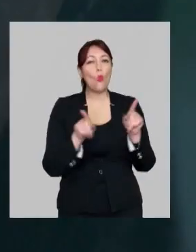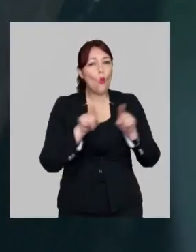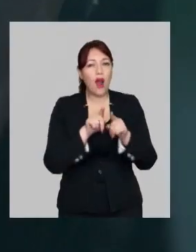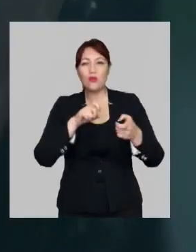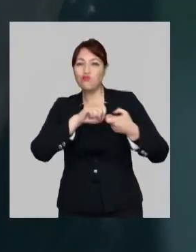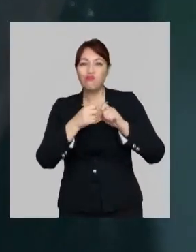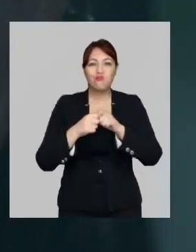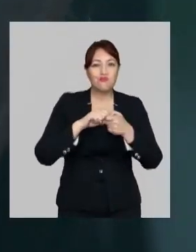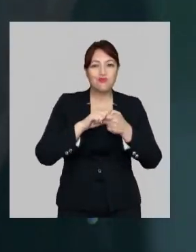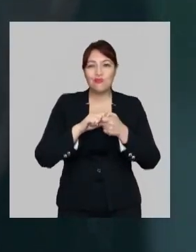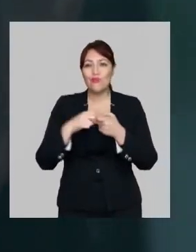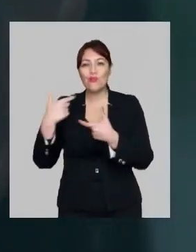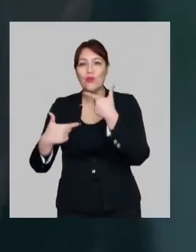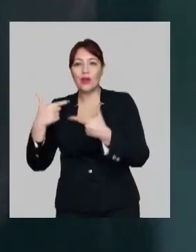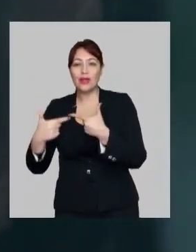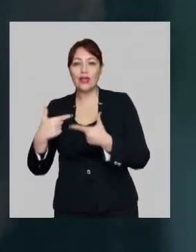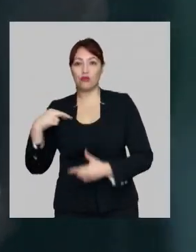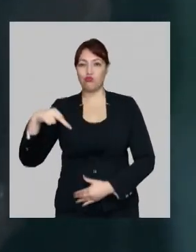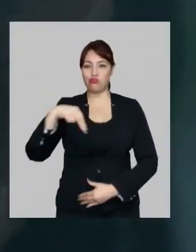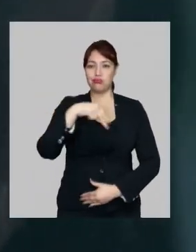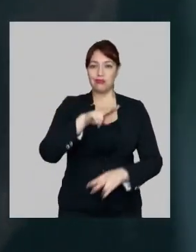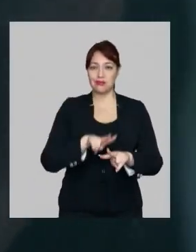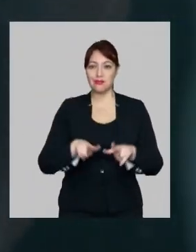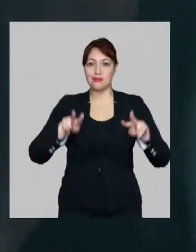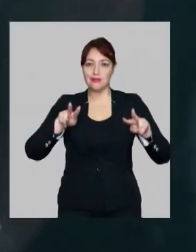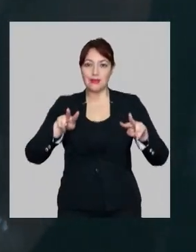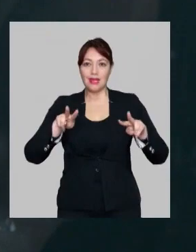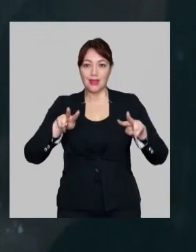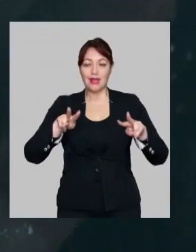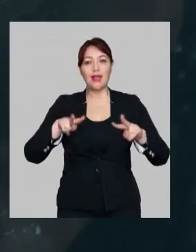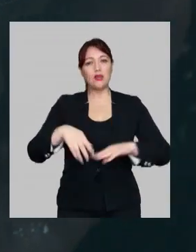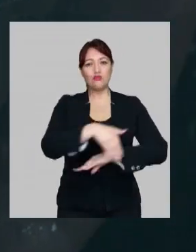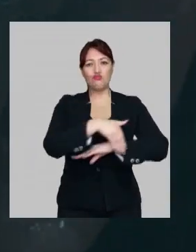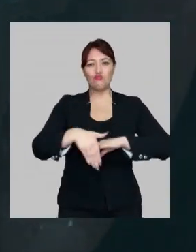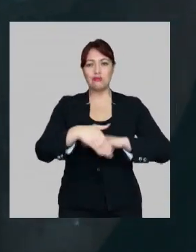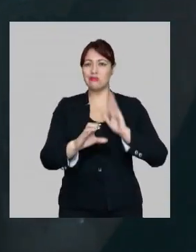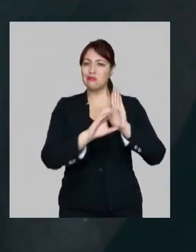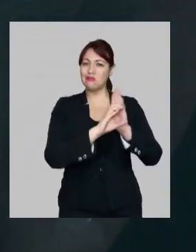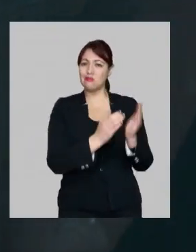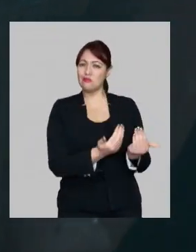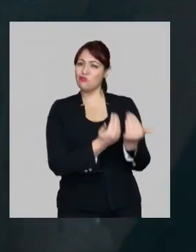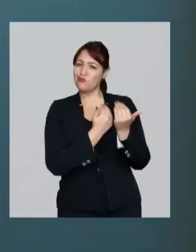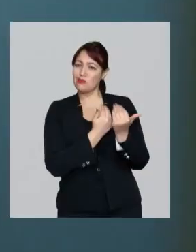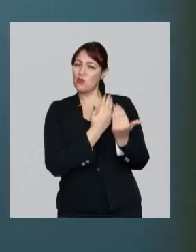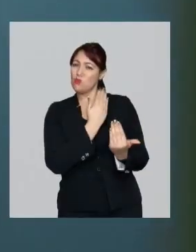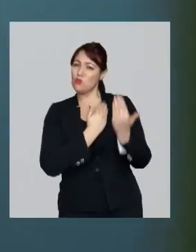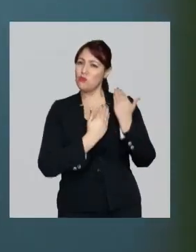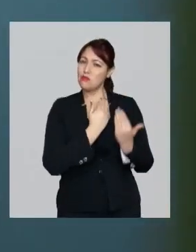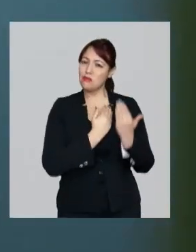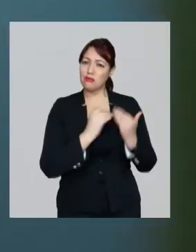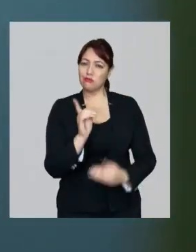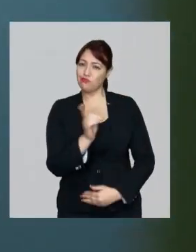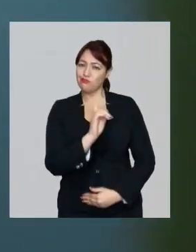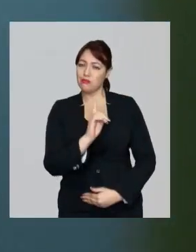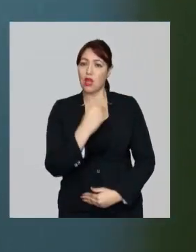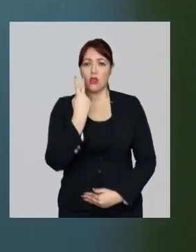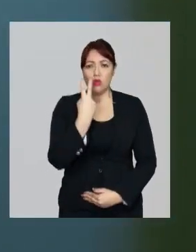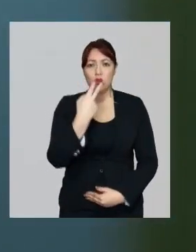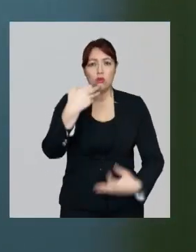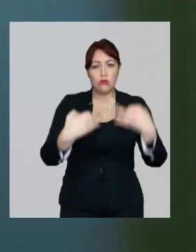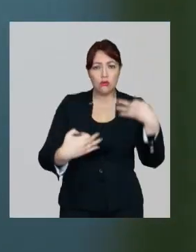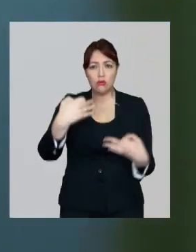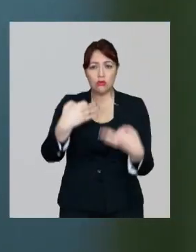Quiero caminar tranquila por la calle. Y esta constitución no siento que me proteja. ¿Por qué va a haber dos tipos de